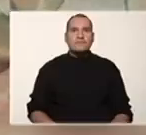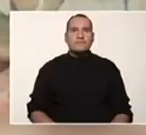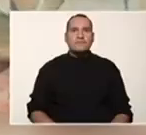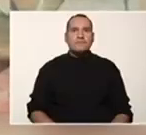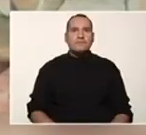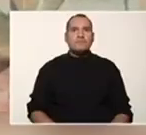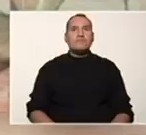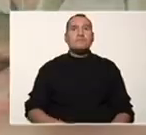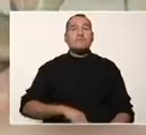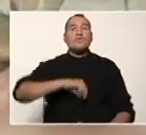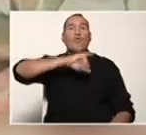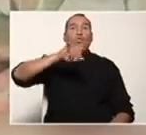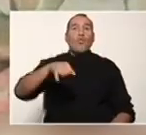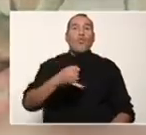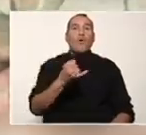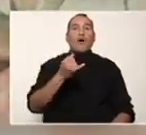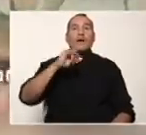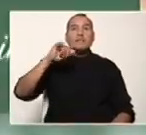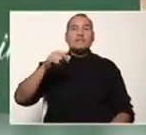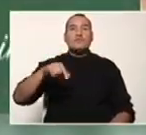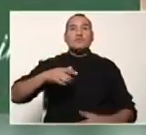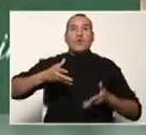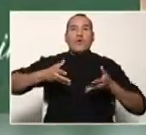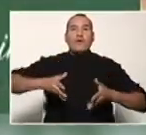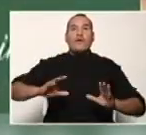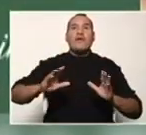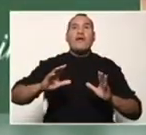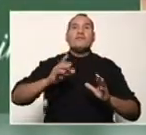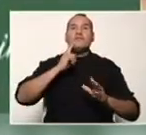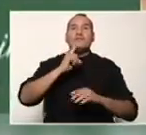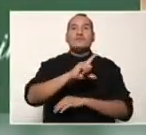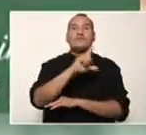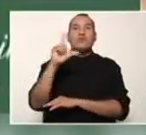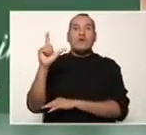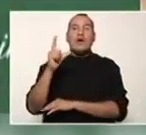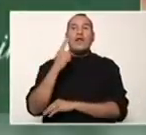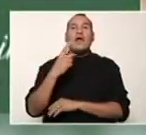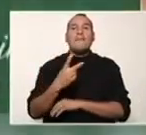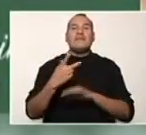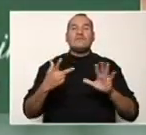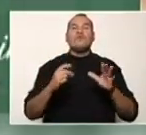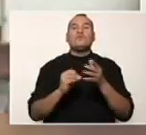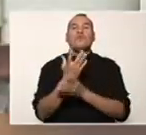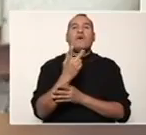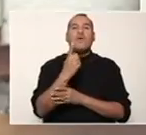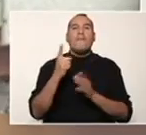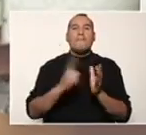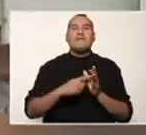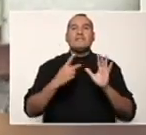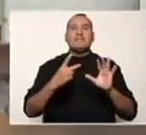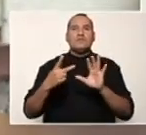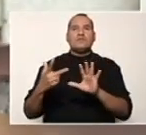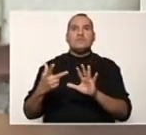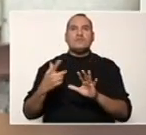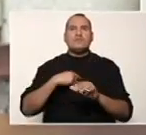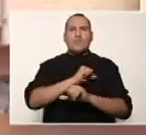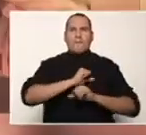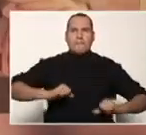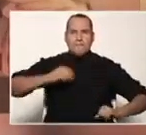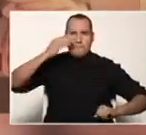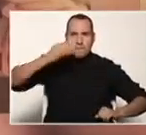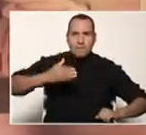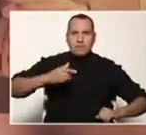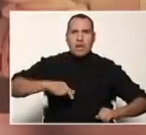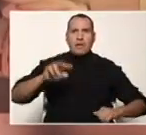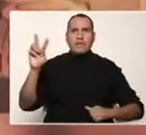Juan Jacinto Lara Méndez nació en Carora el 28 de mayo de 1778. Fue un militar venezolano que luchó